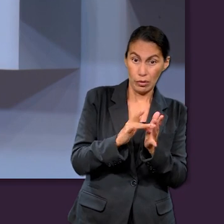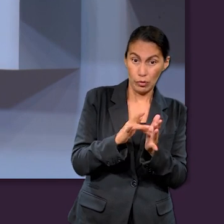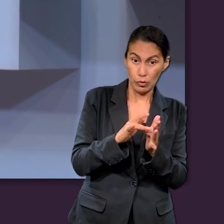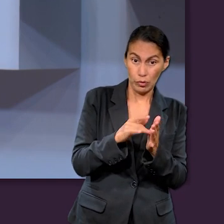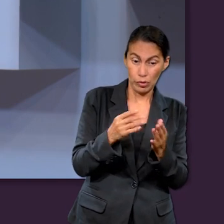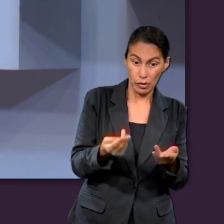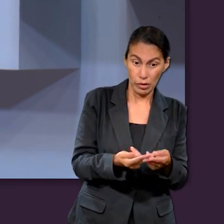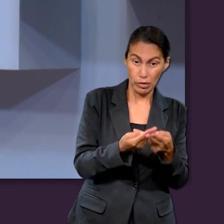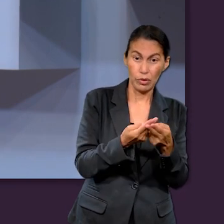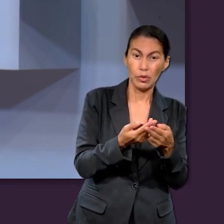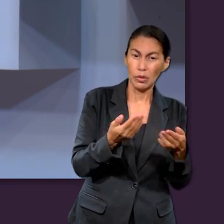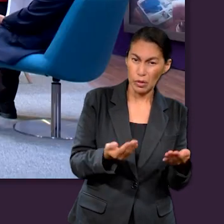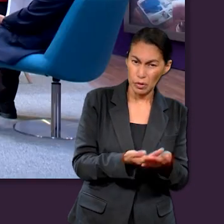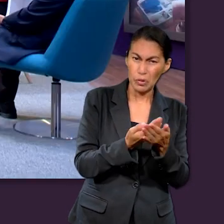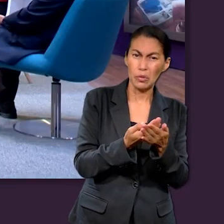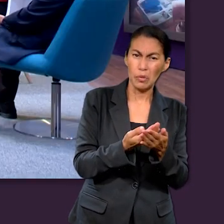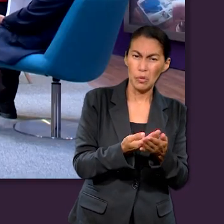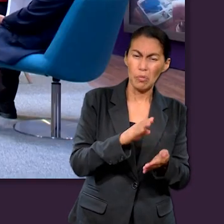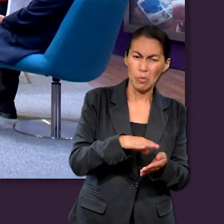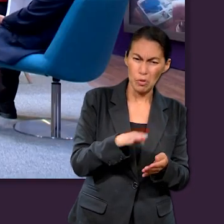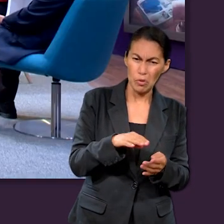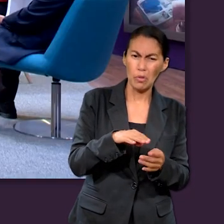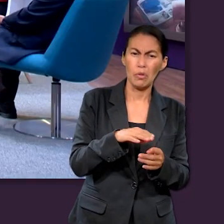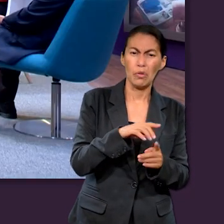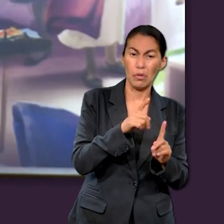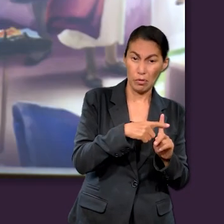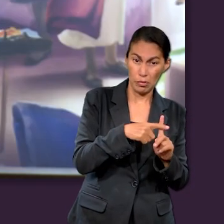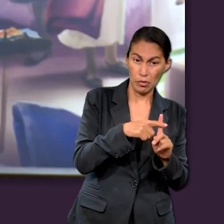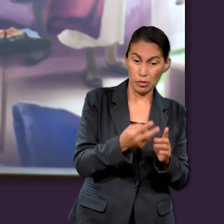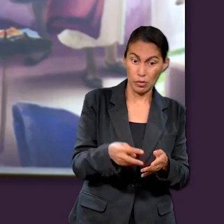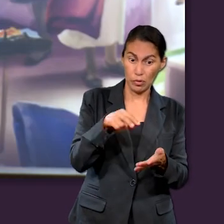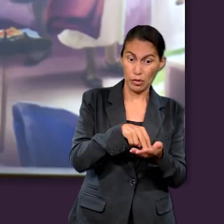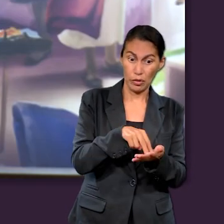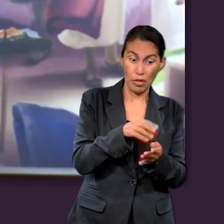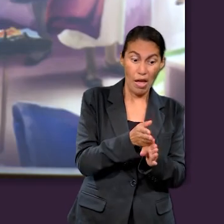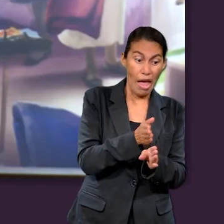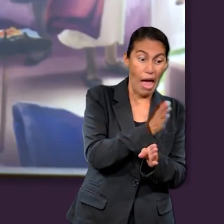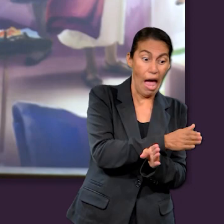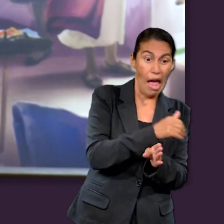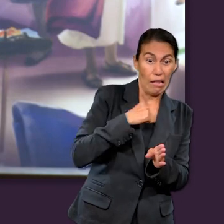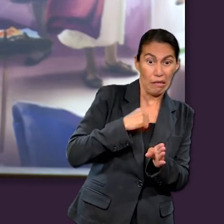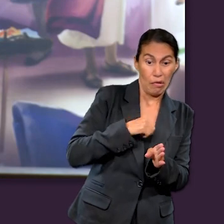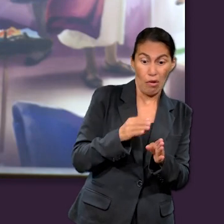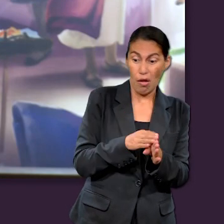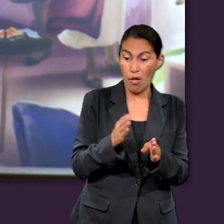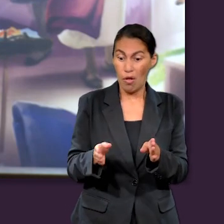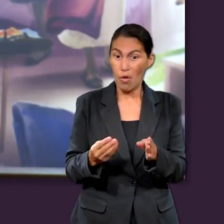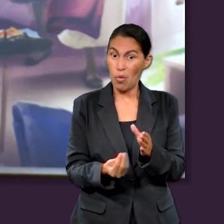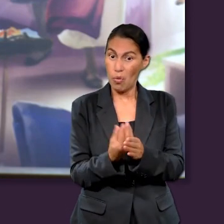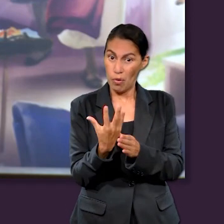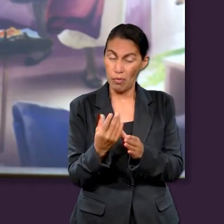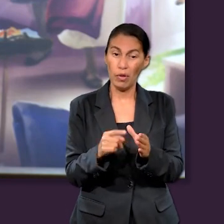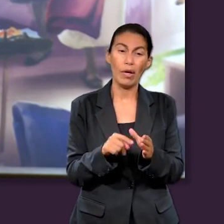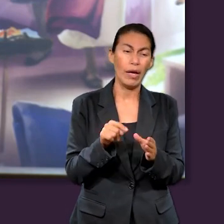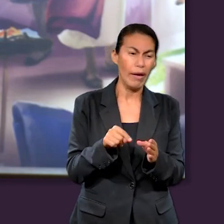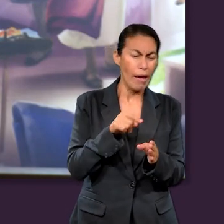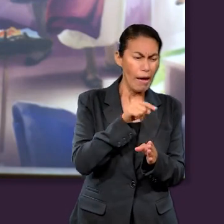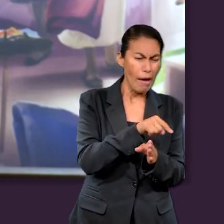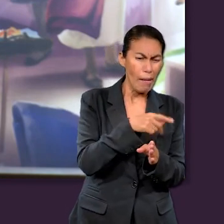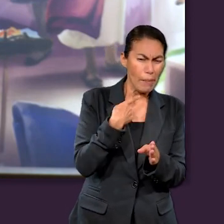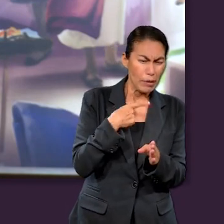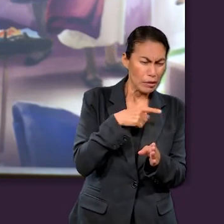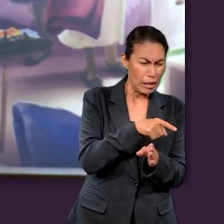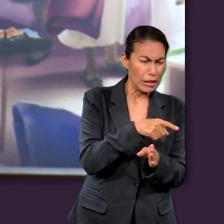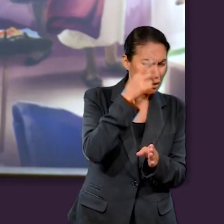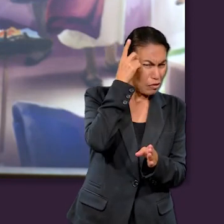Testamento que en el Nuevo Testamento? Coincido contigo en la idea de que muchas personas dicen esto, y de hecho lo usan como